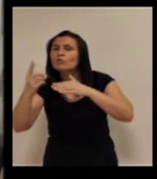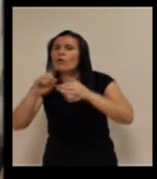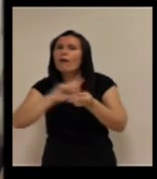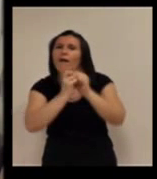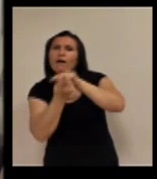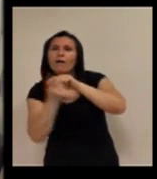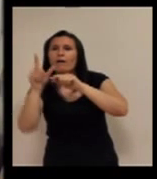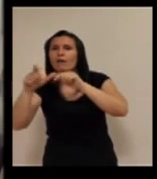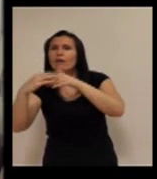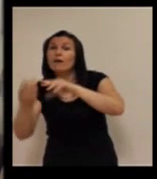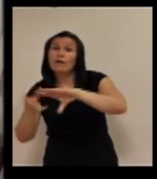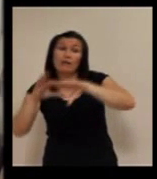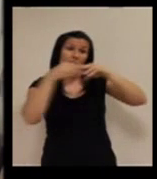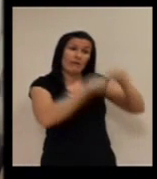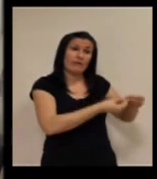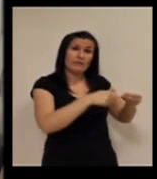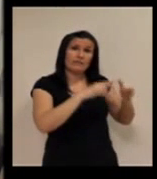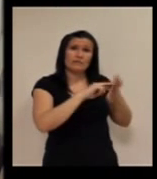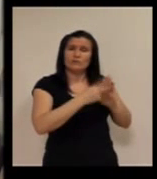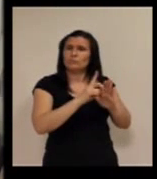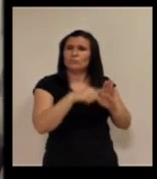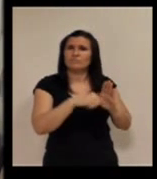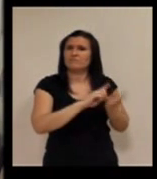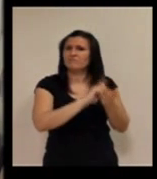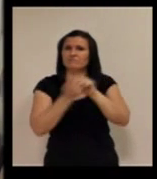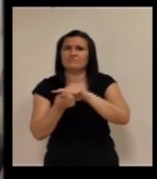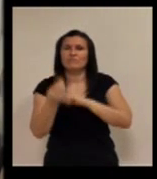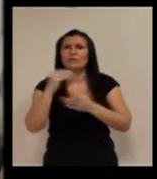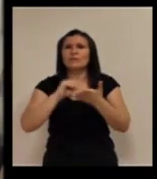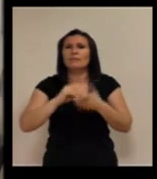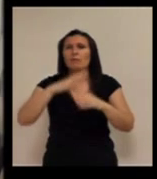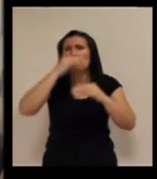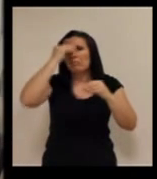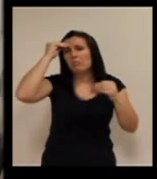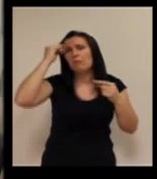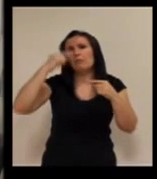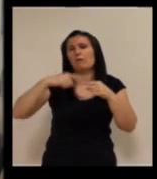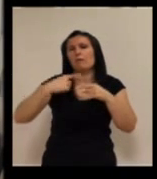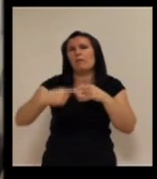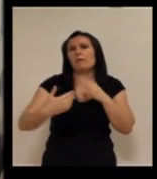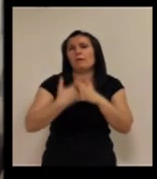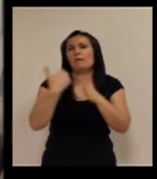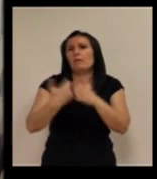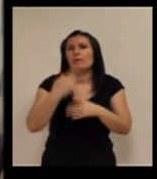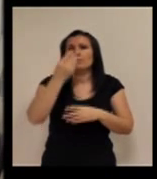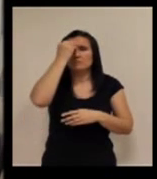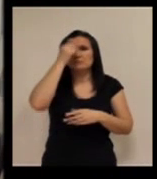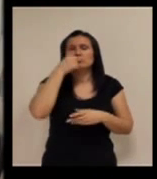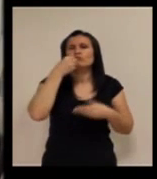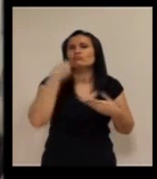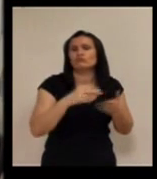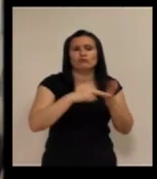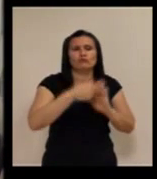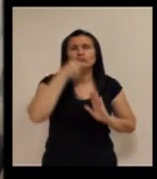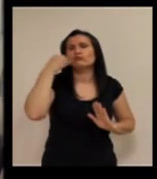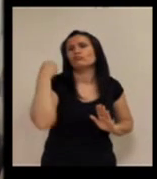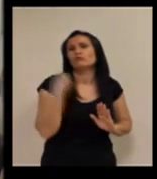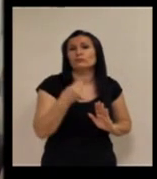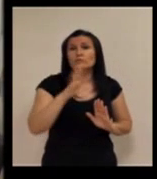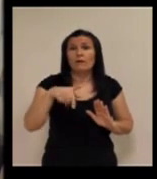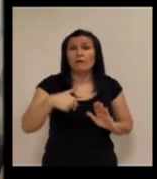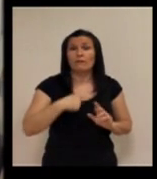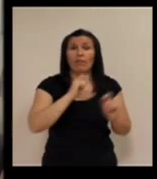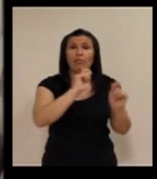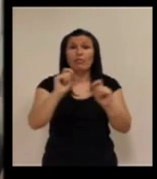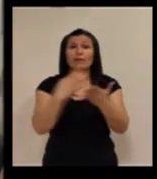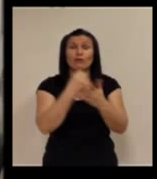y adaptarse al usuario nunca el usuario a la tecnología que a veces se nos olvida en el día a día y pensamos que algo es estupendo